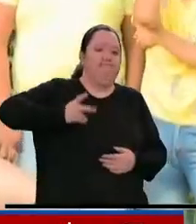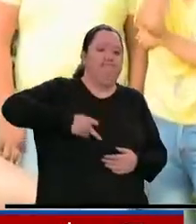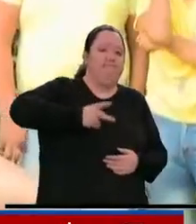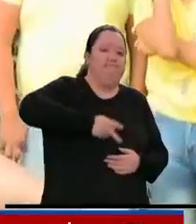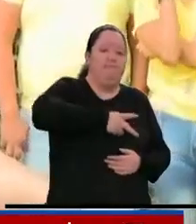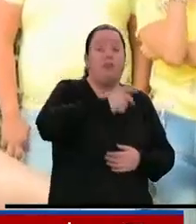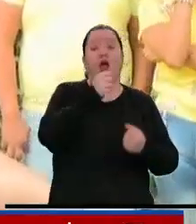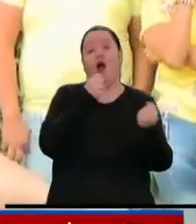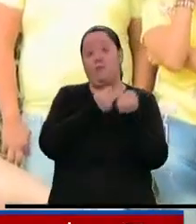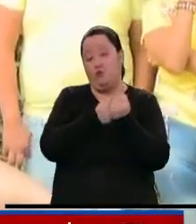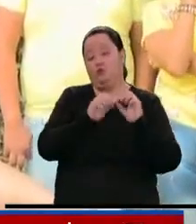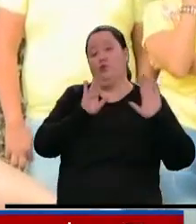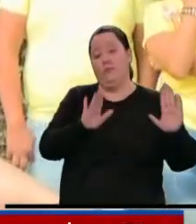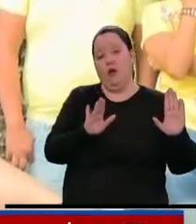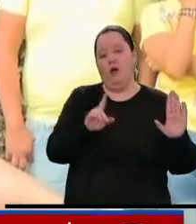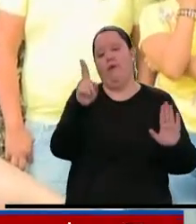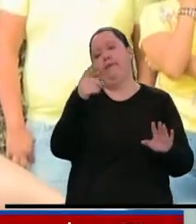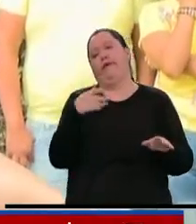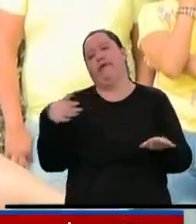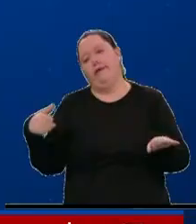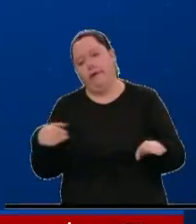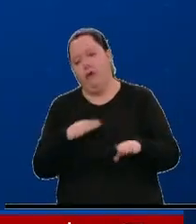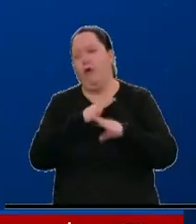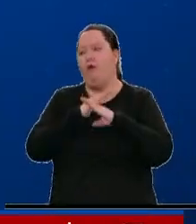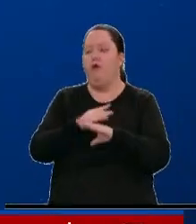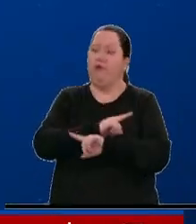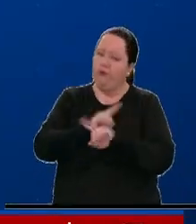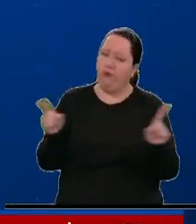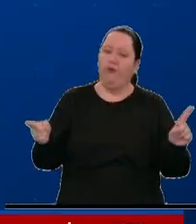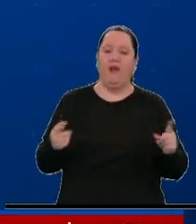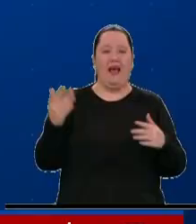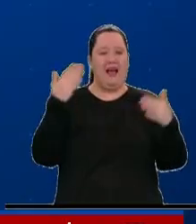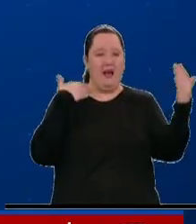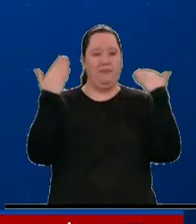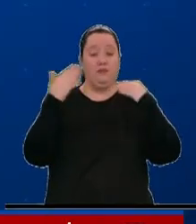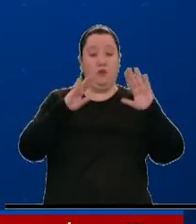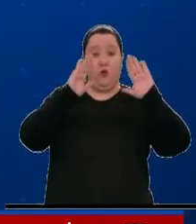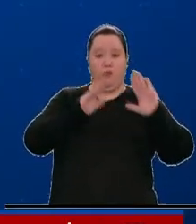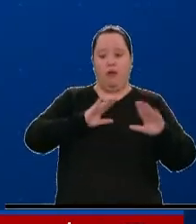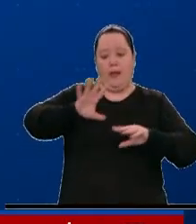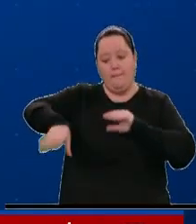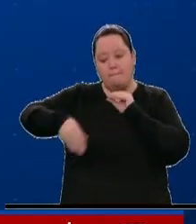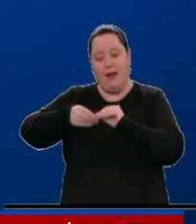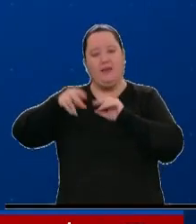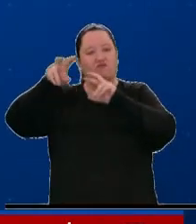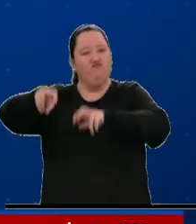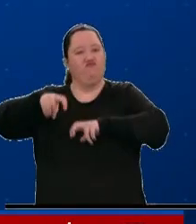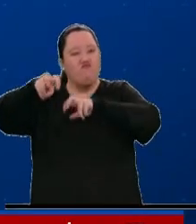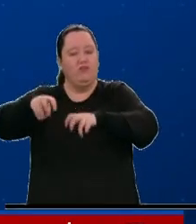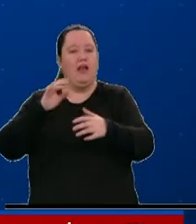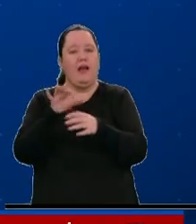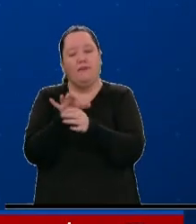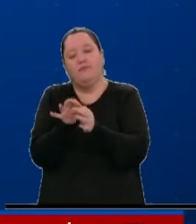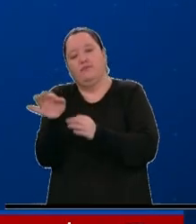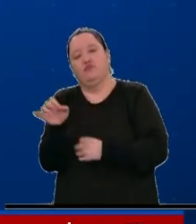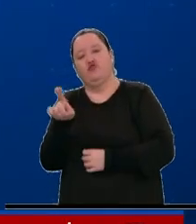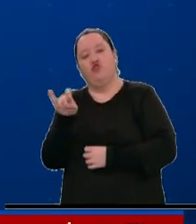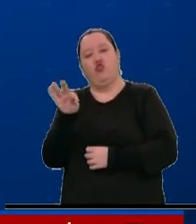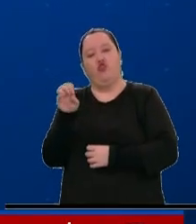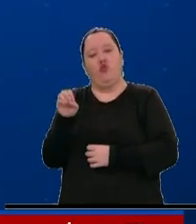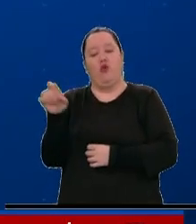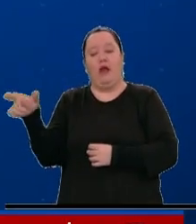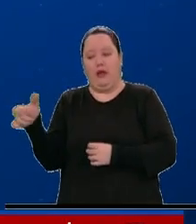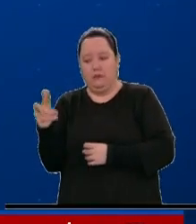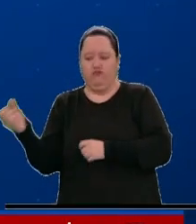Y apoyo al paro, pero pues no estoy de acuerdo que no dejen pasar las personas. Al paro campesino también se unieron los agricultores de la provincia de Soto, quienes